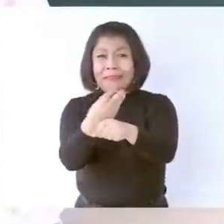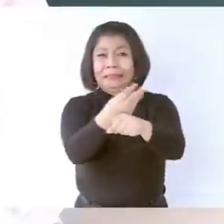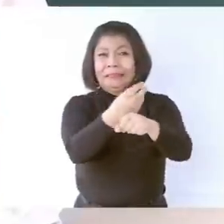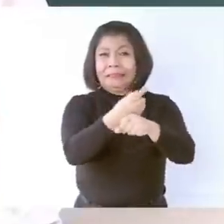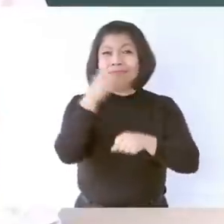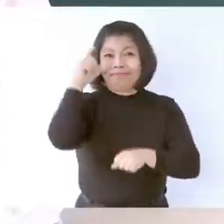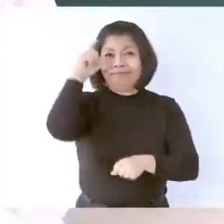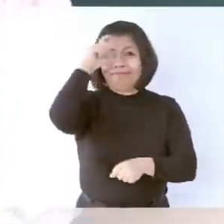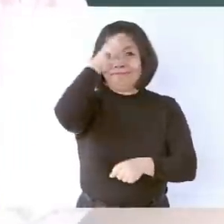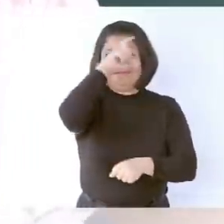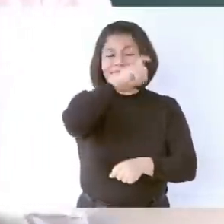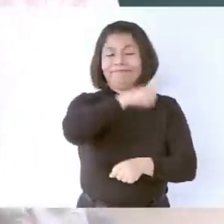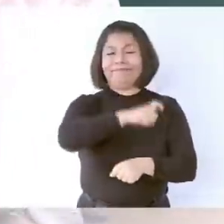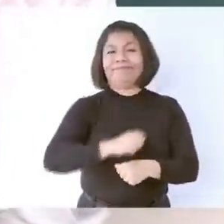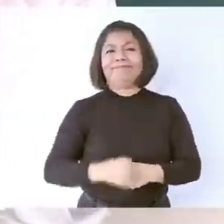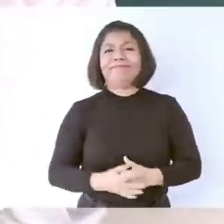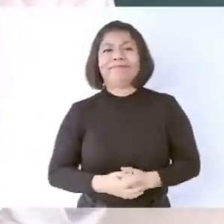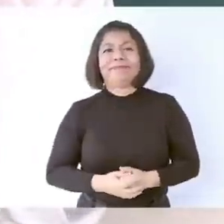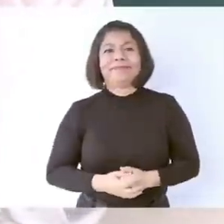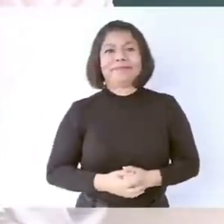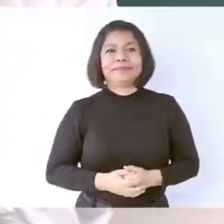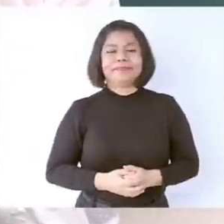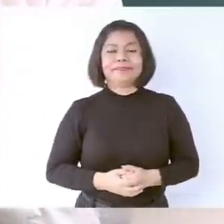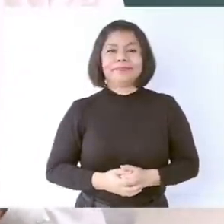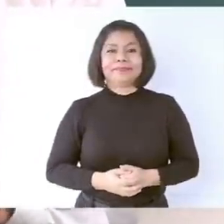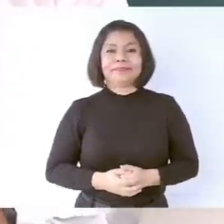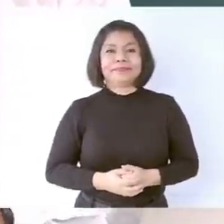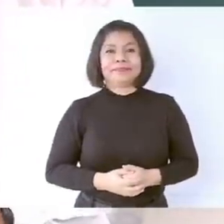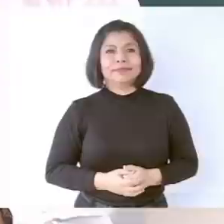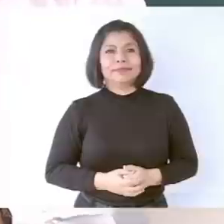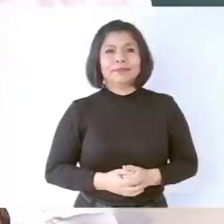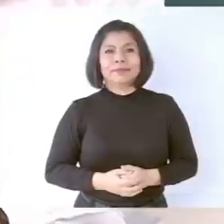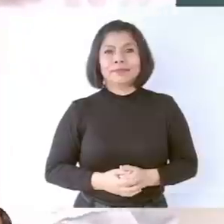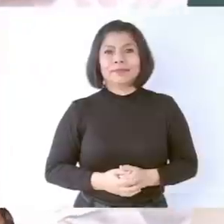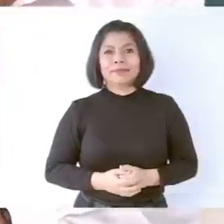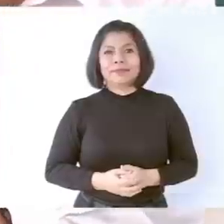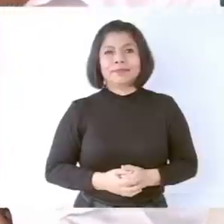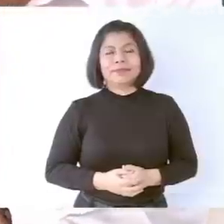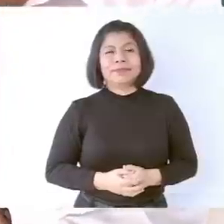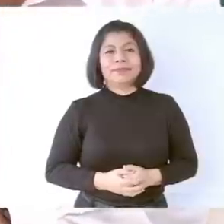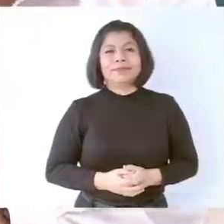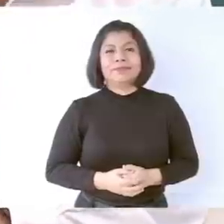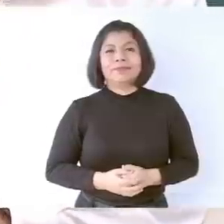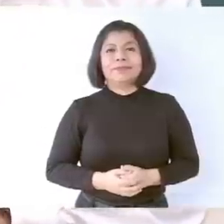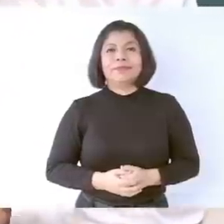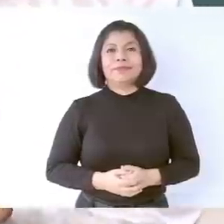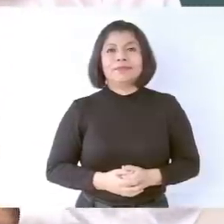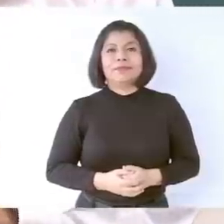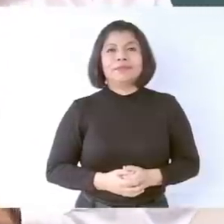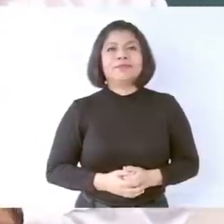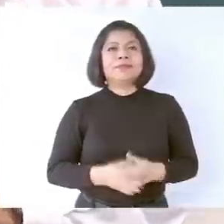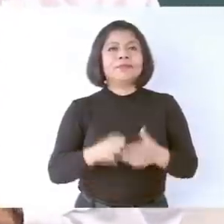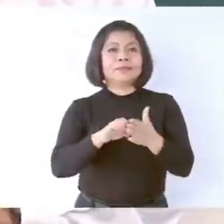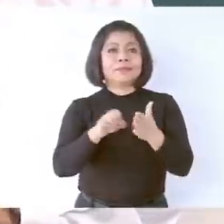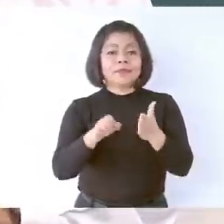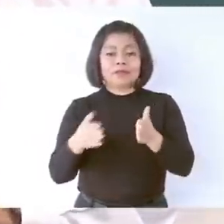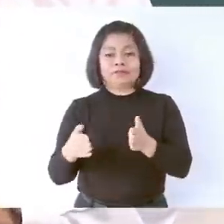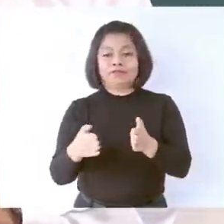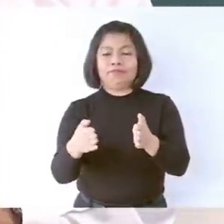lo que han denominado el tramo norte